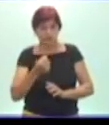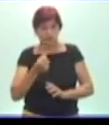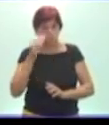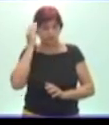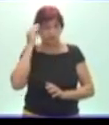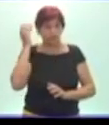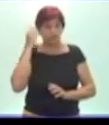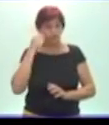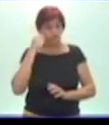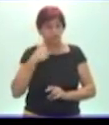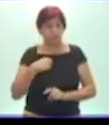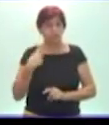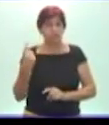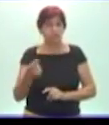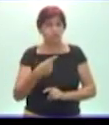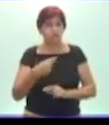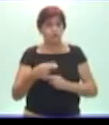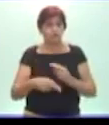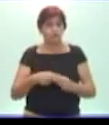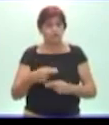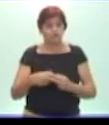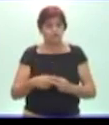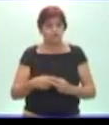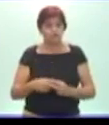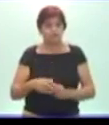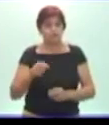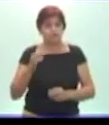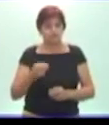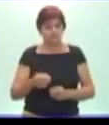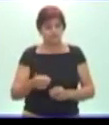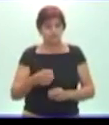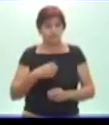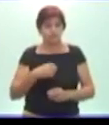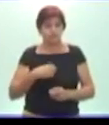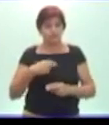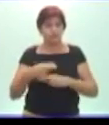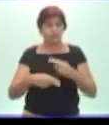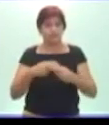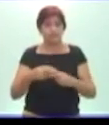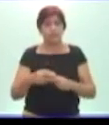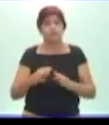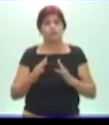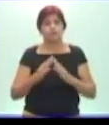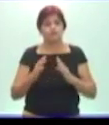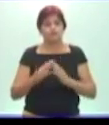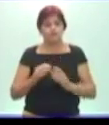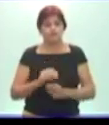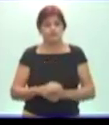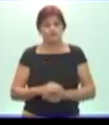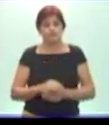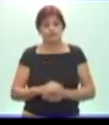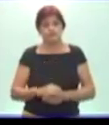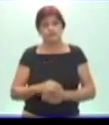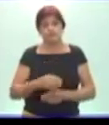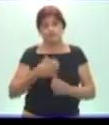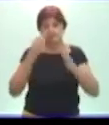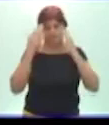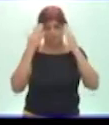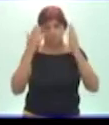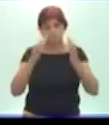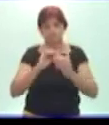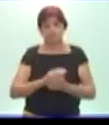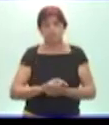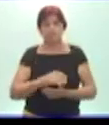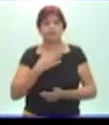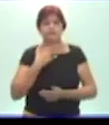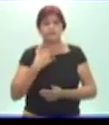experiencia y que les sirva de ejemplo porque siempre tenemos algo provechoso que hacer en casa hasta aquí muchas gracias les